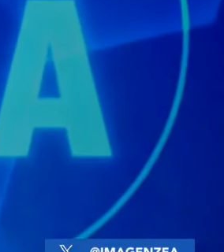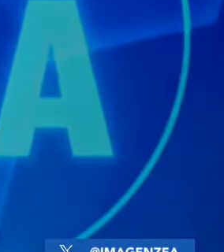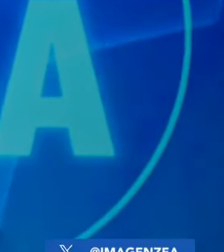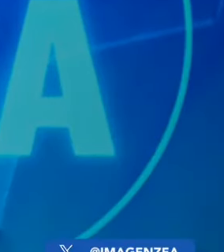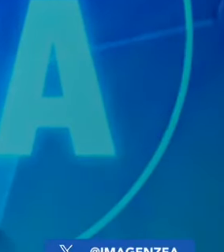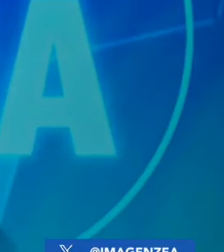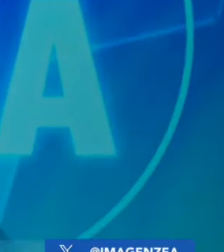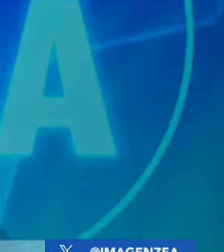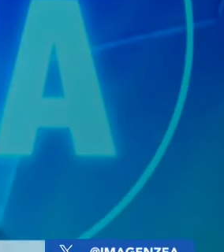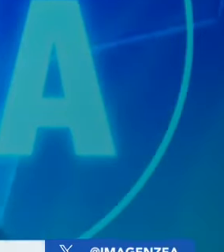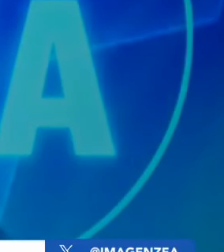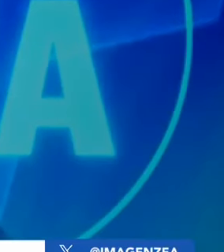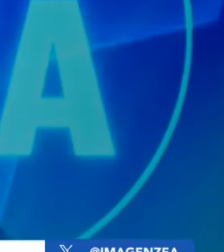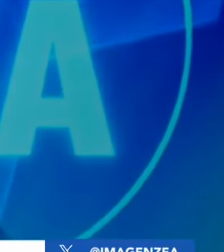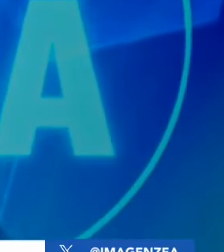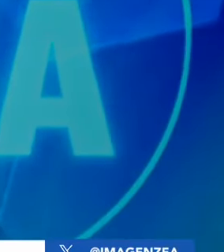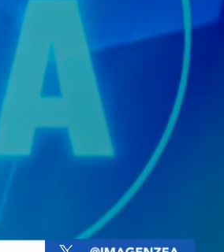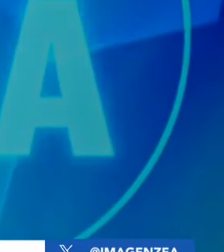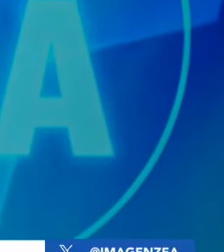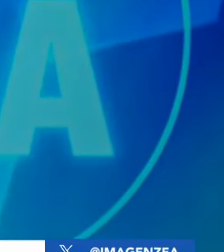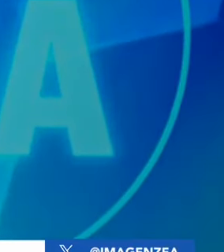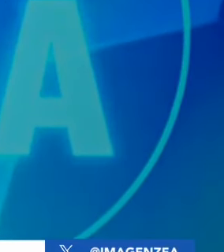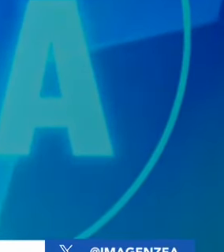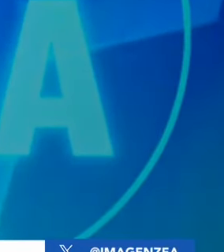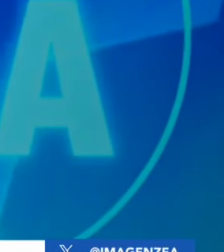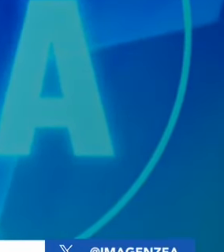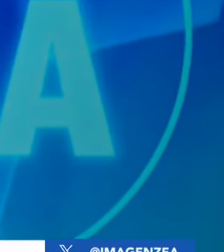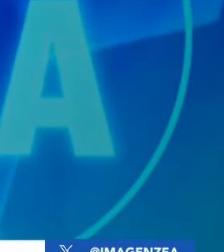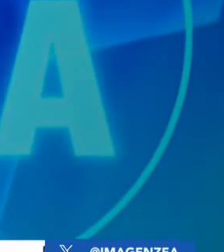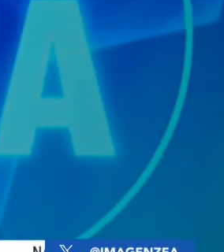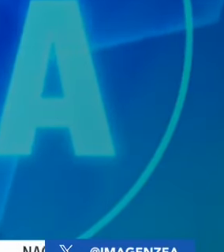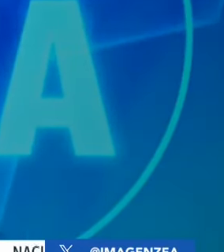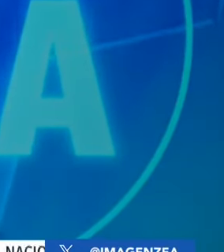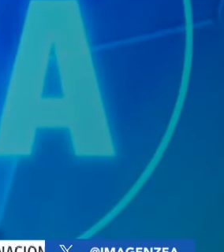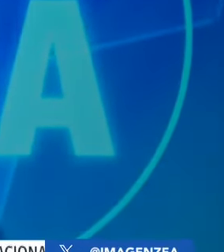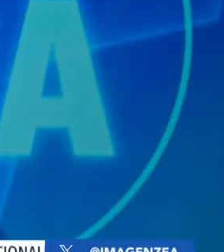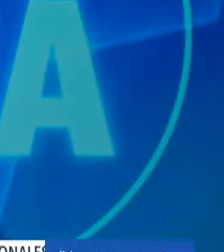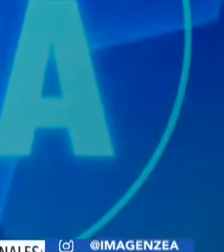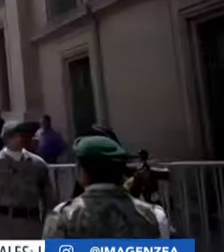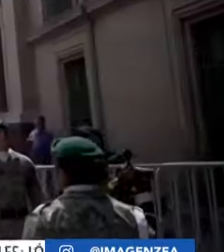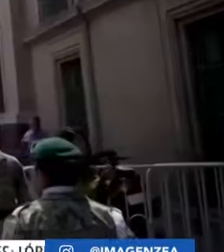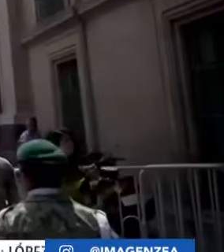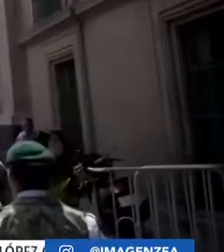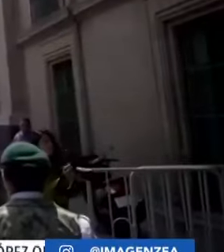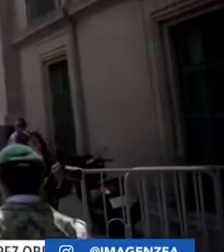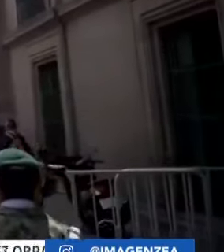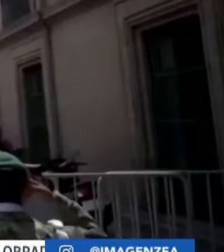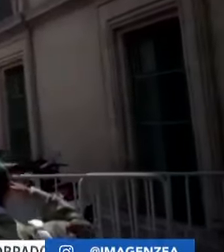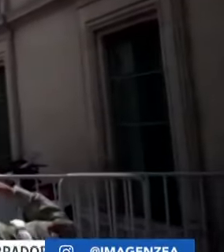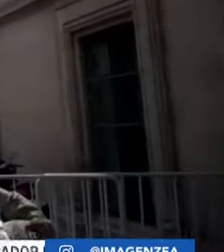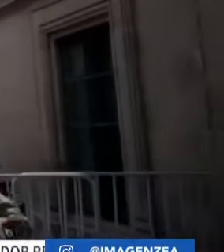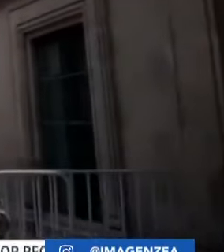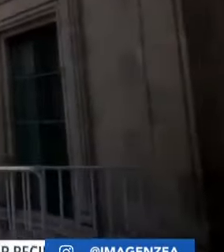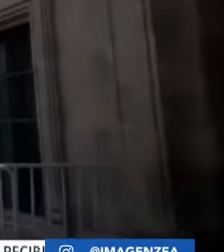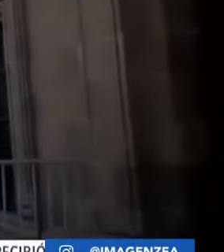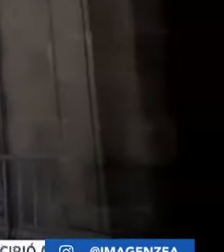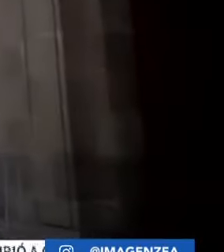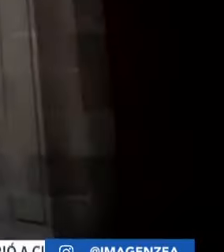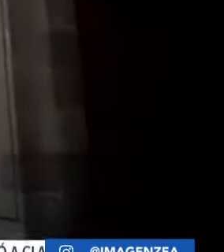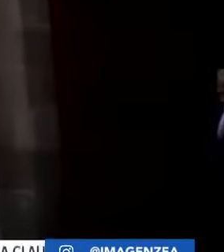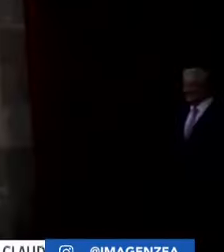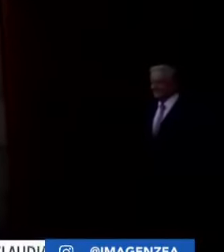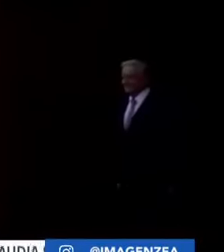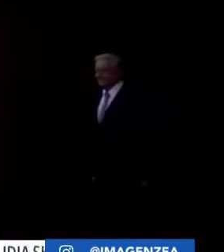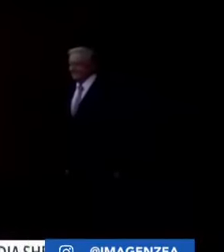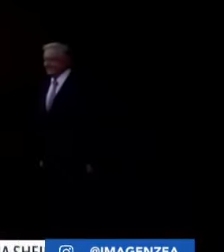Y como se lo dimos a conocer hace un momento, esta reunión, presidente López Obrador y Claudia Sheinbaum tocaron temas del proceso de transición de